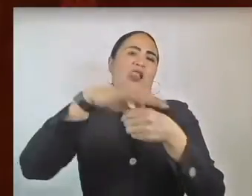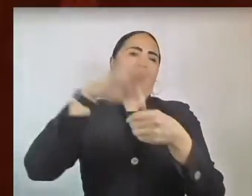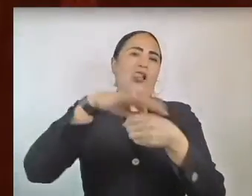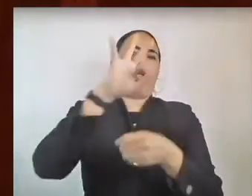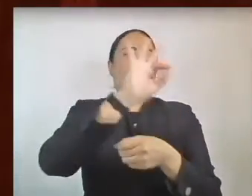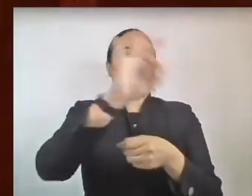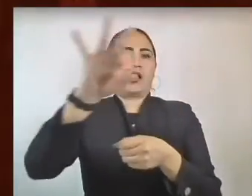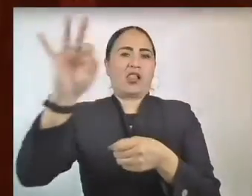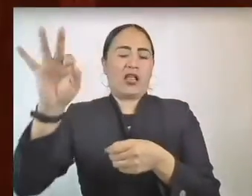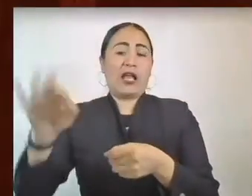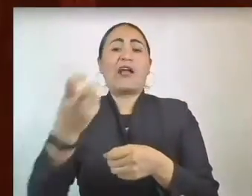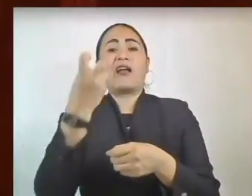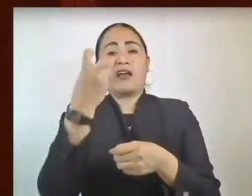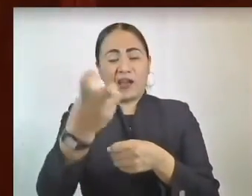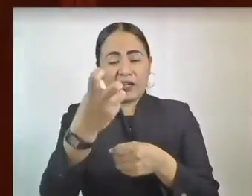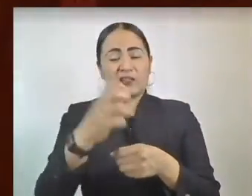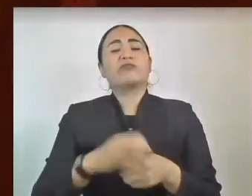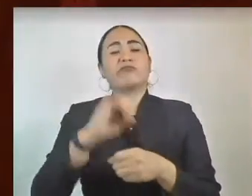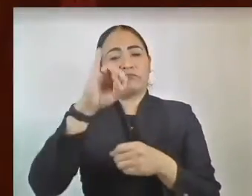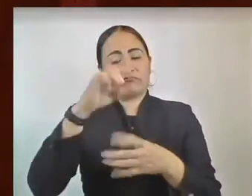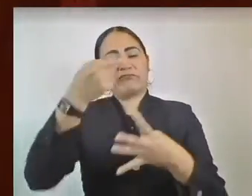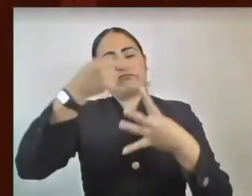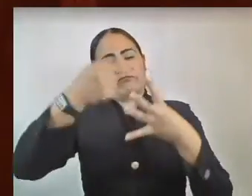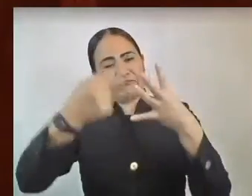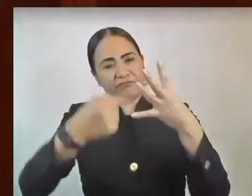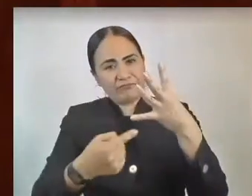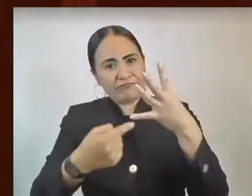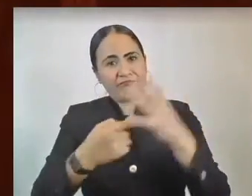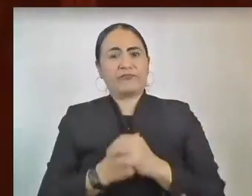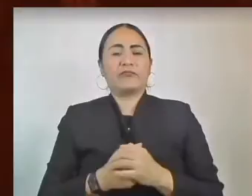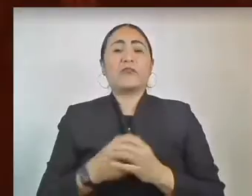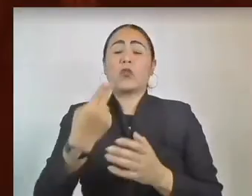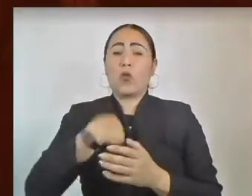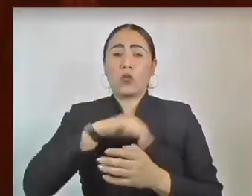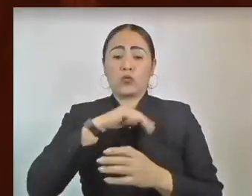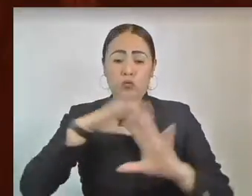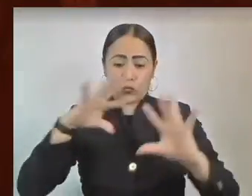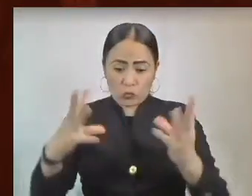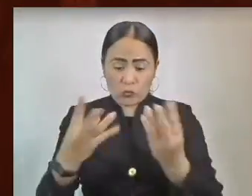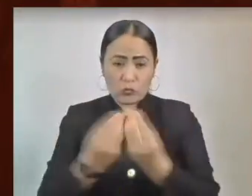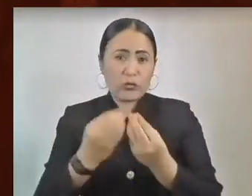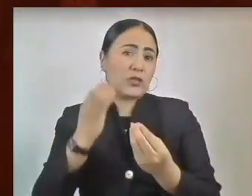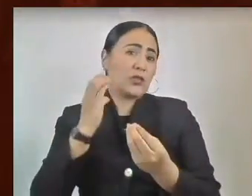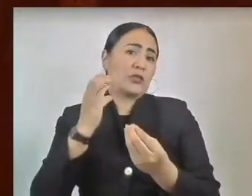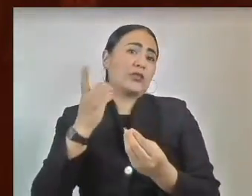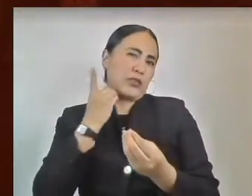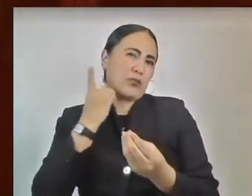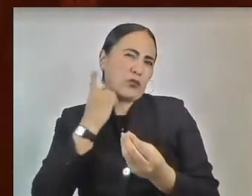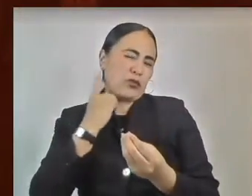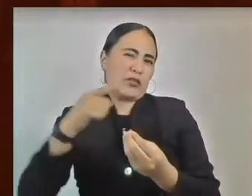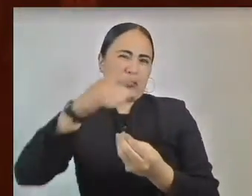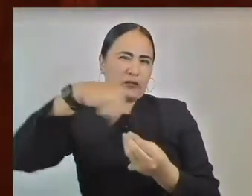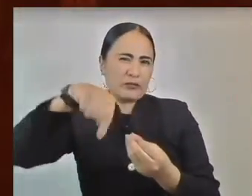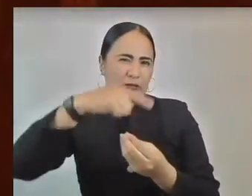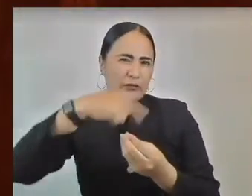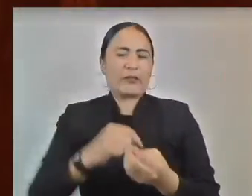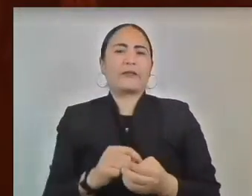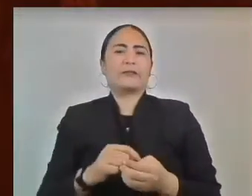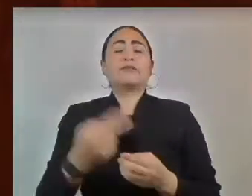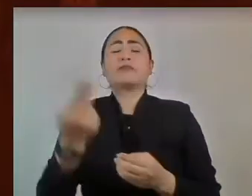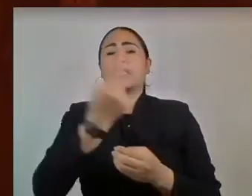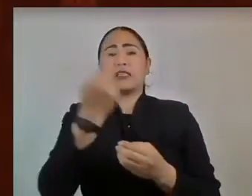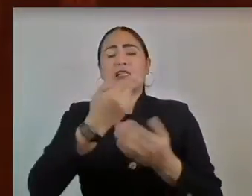razones suficientes para generar en quienes conformamos esta legislatura la respuesta de propiciar